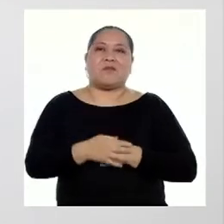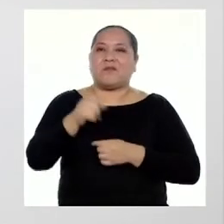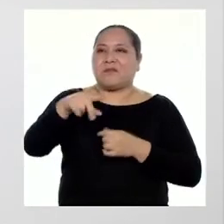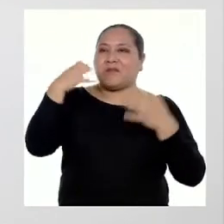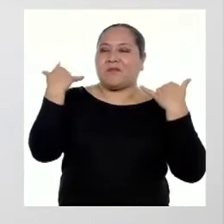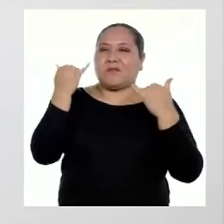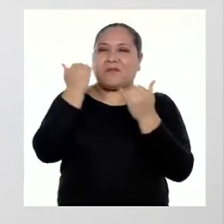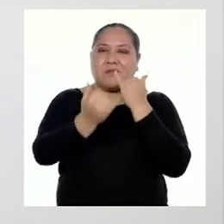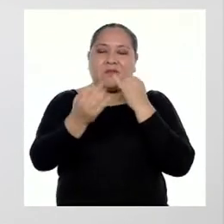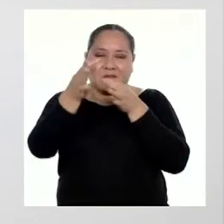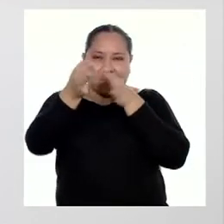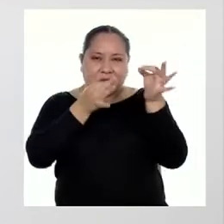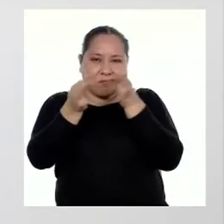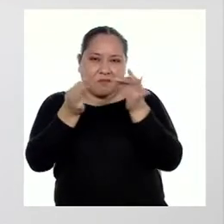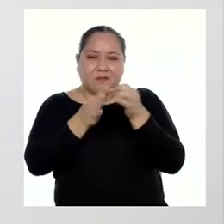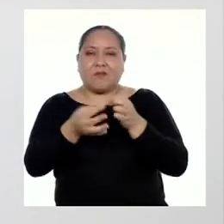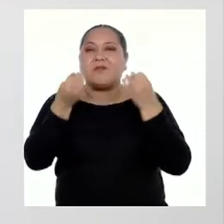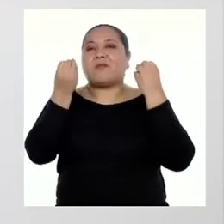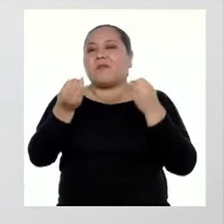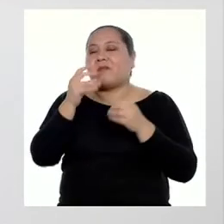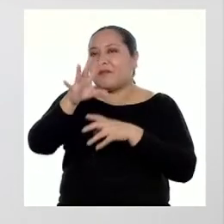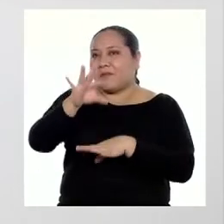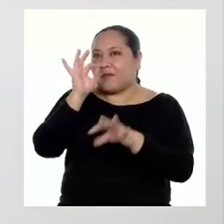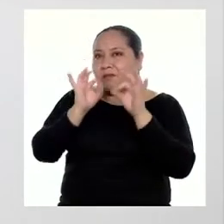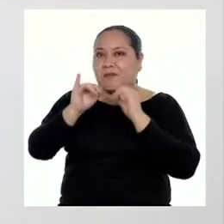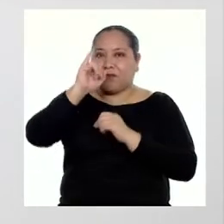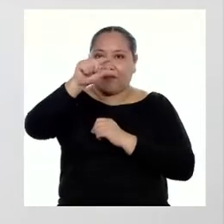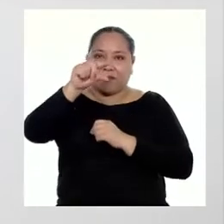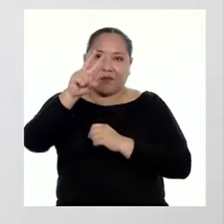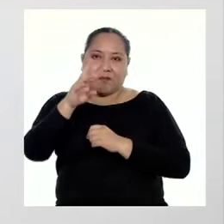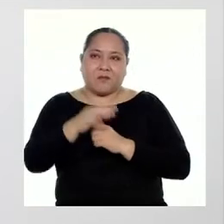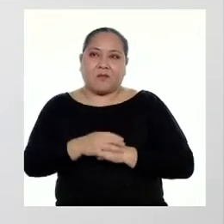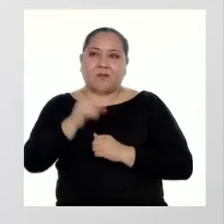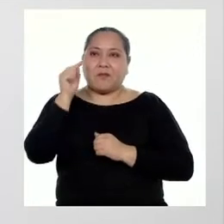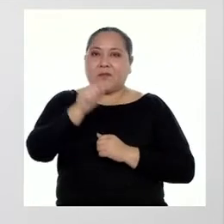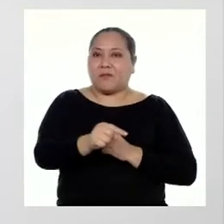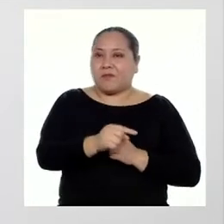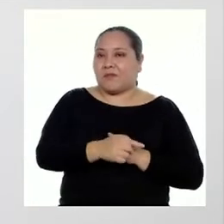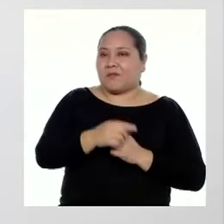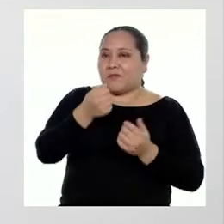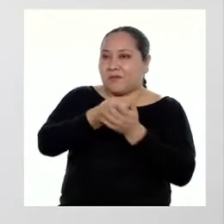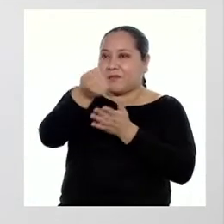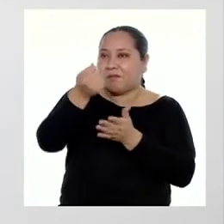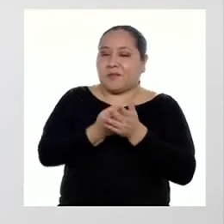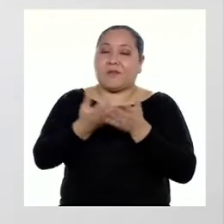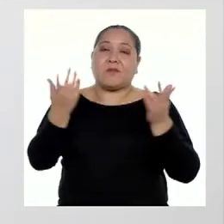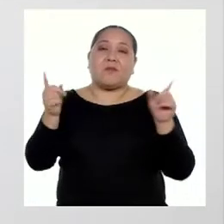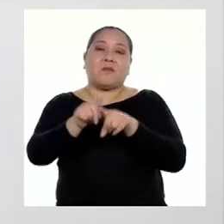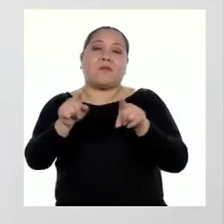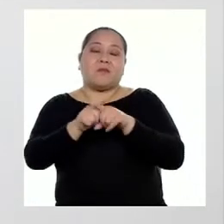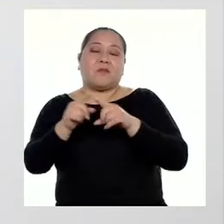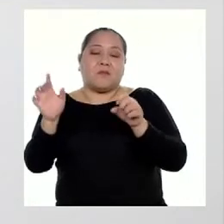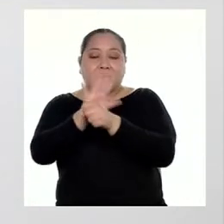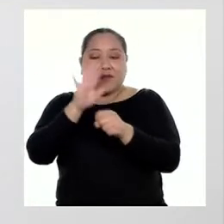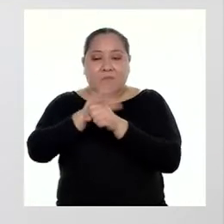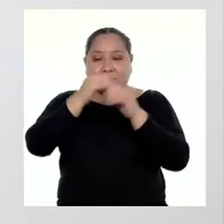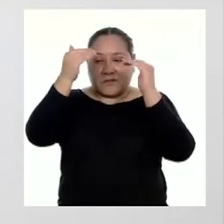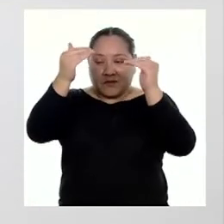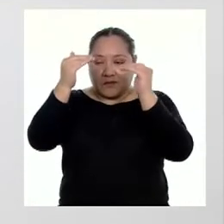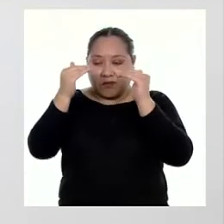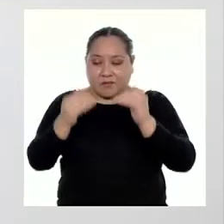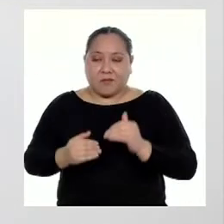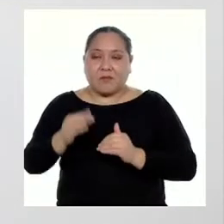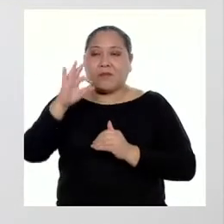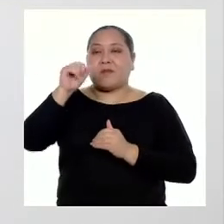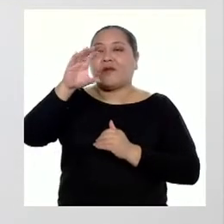acabamos de explicar cómo se encontró el IGB dentro de esta compra, además de completar la factura de